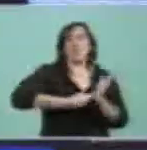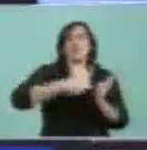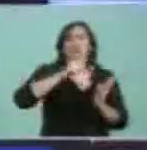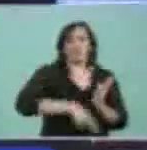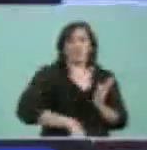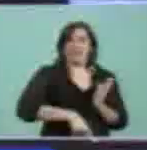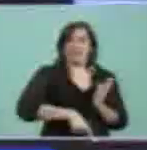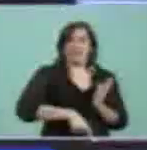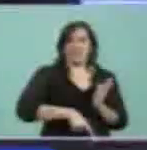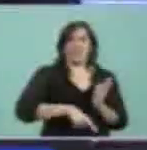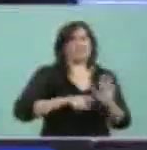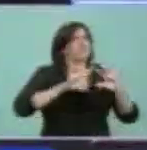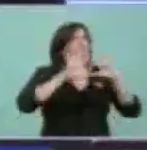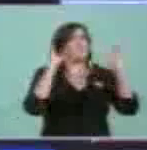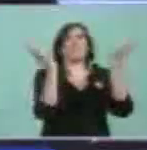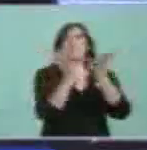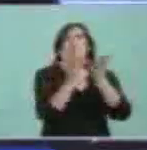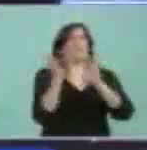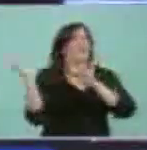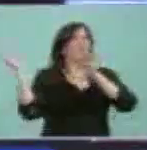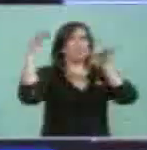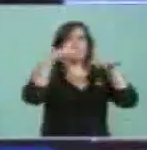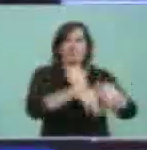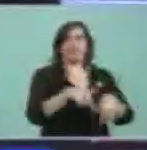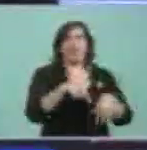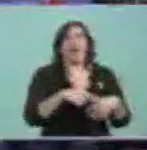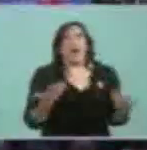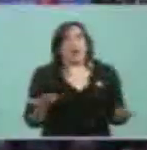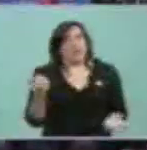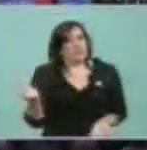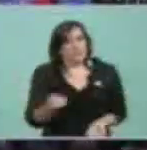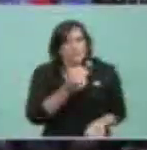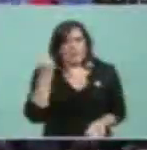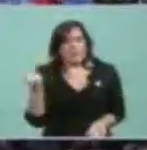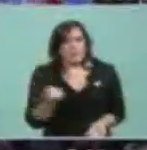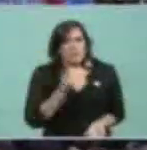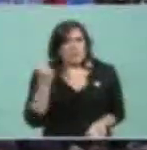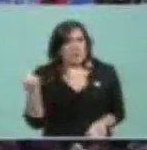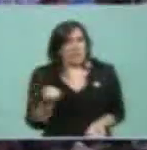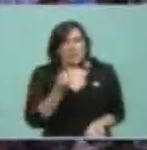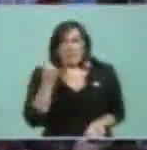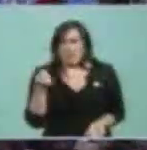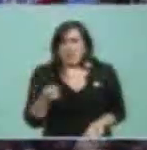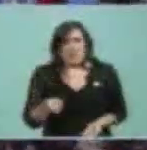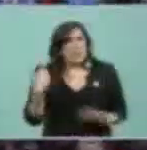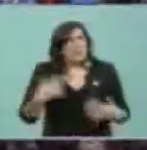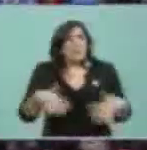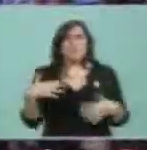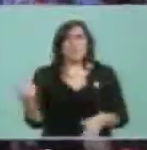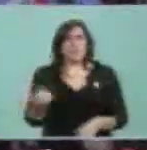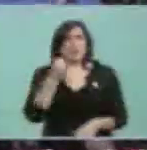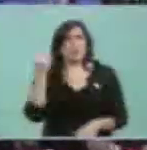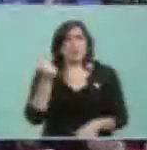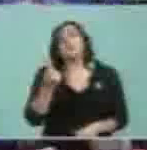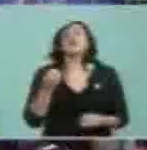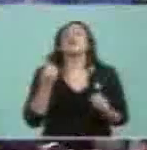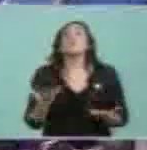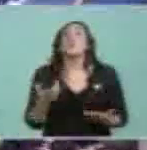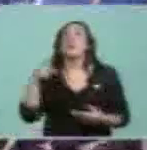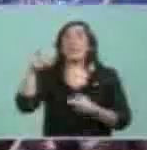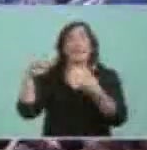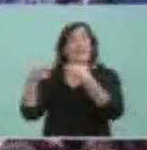congreso internacional, esto una relevancia fundamental, porque esta